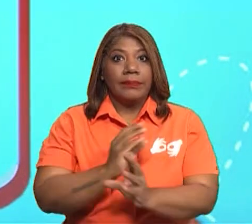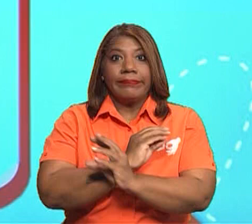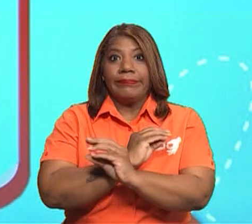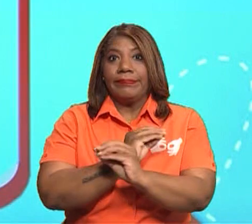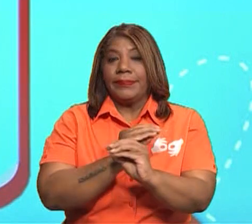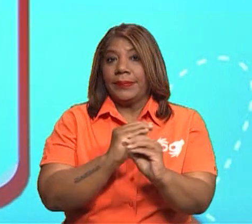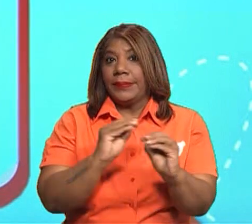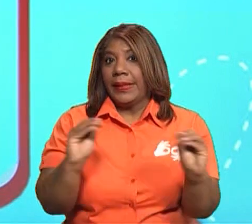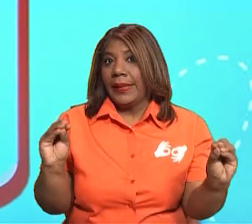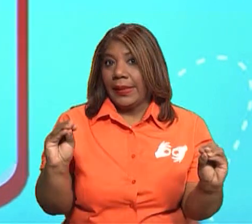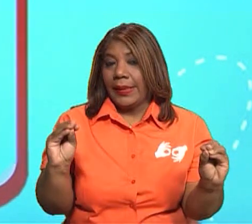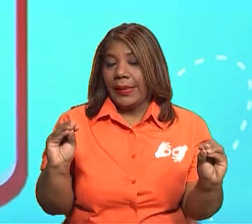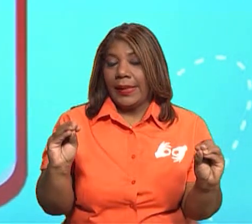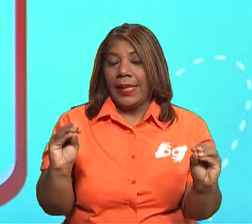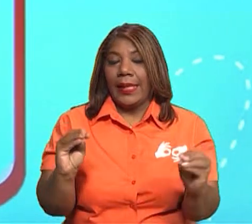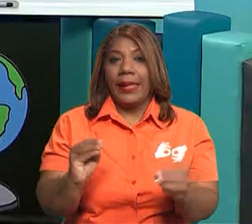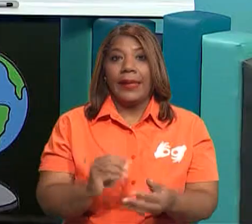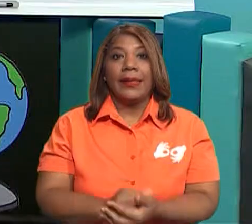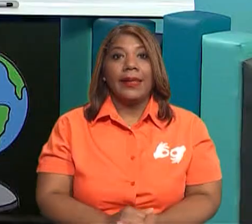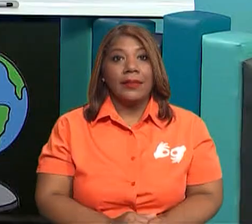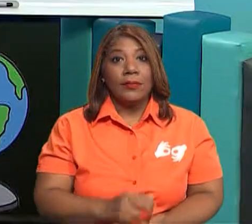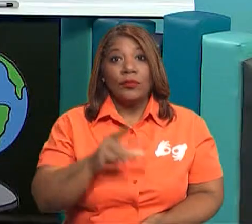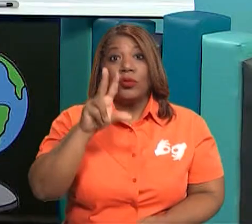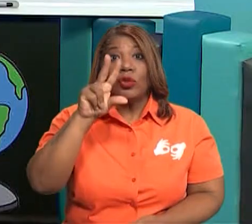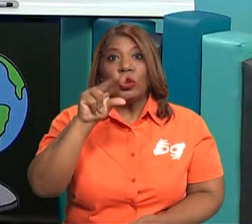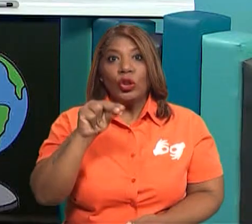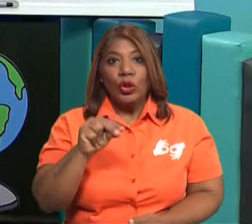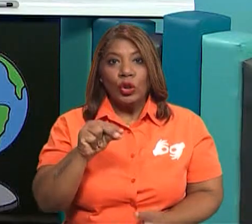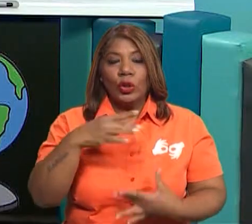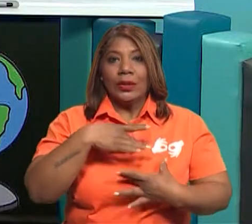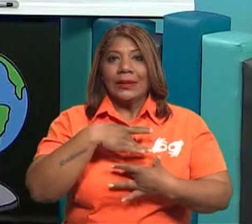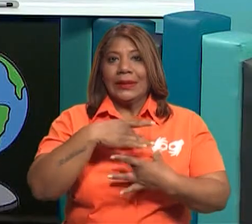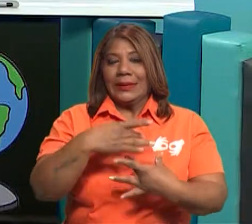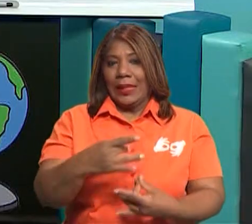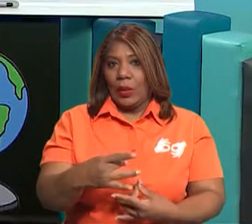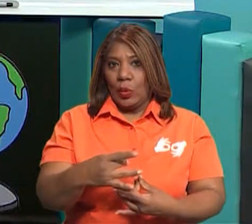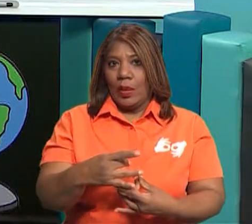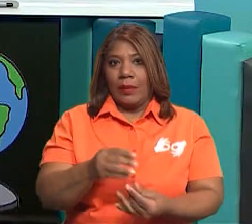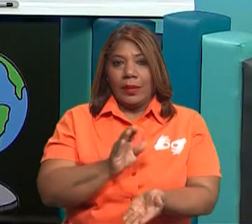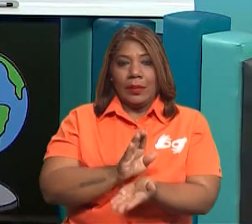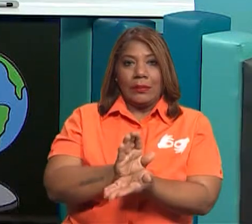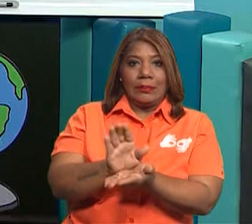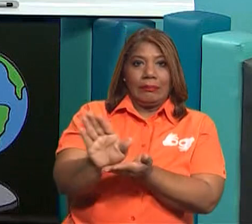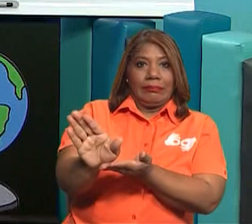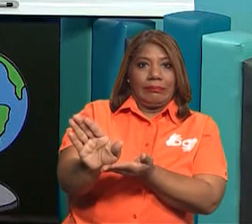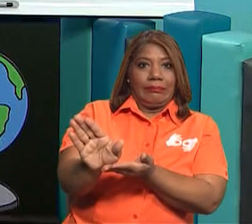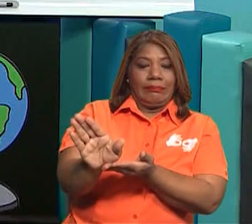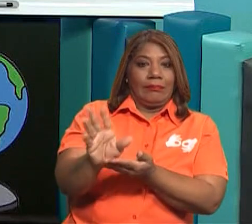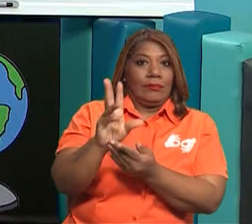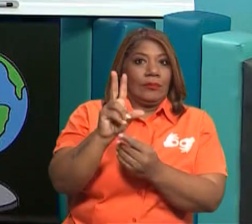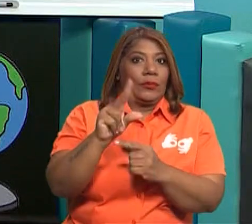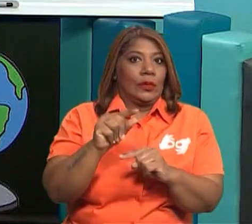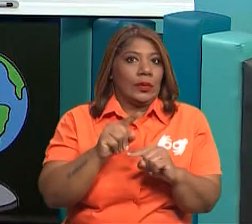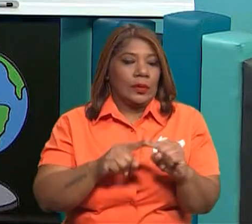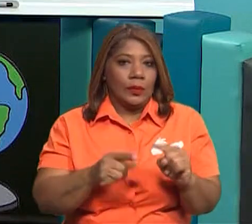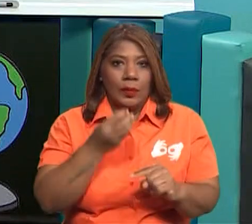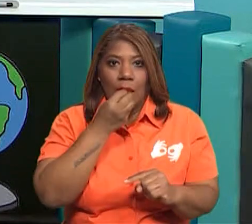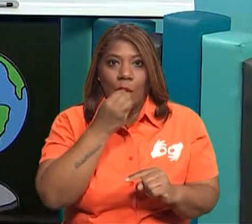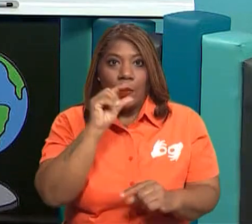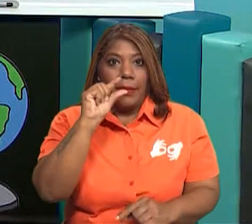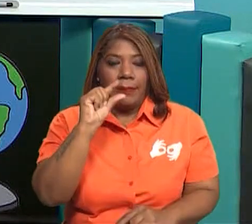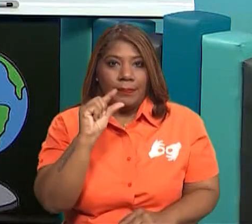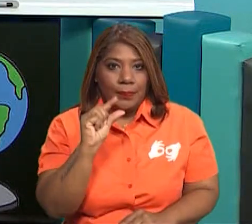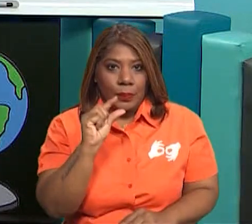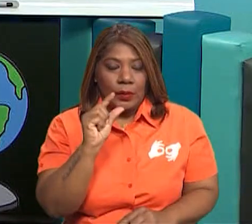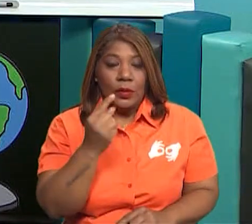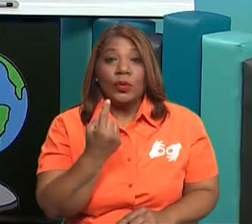Esos son los alimentos no saludables, los que no aportan nada a nuestro cuerpo. ¿Ok? Bien, mis queridos estudiantes,